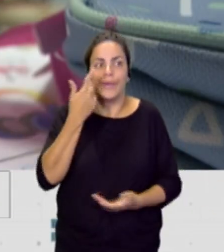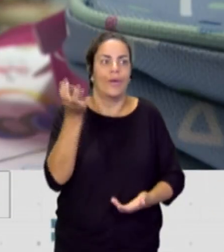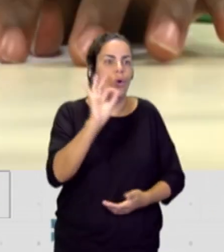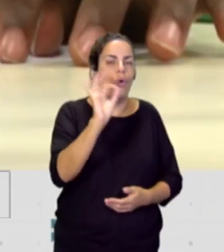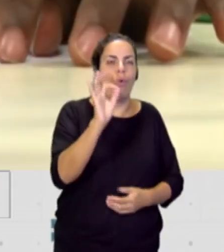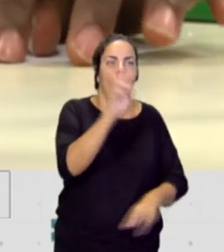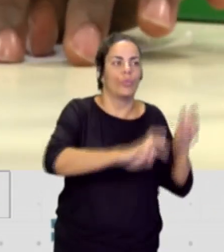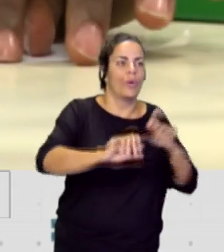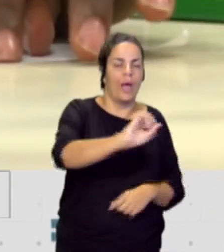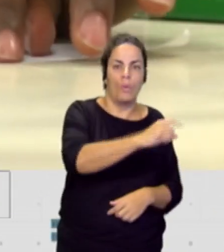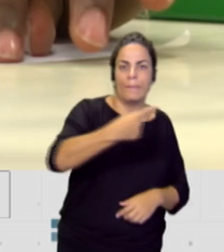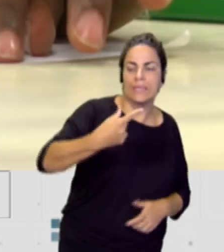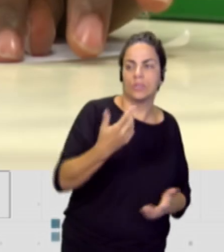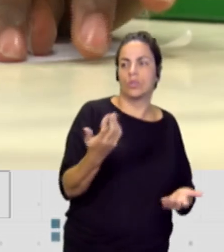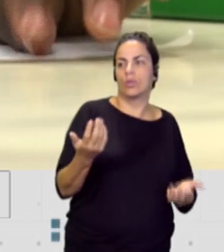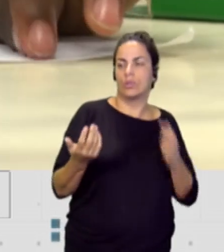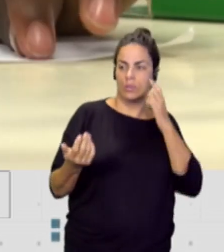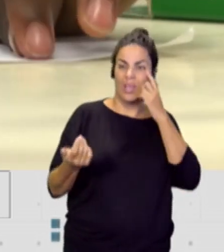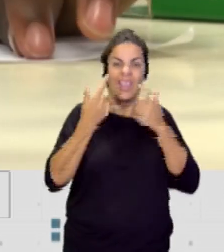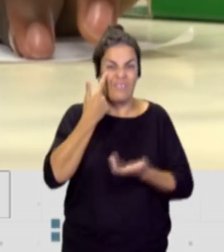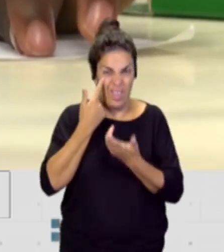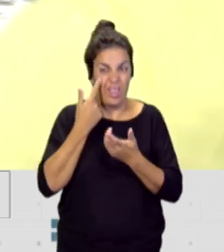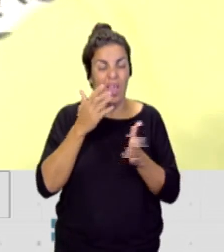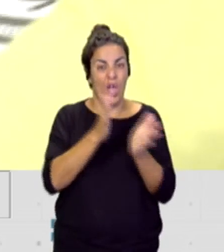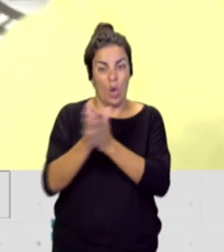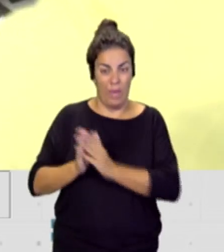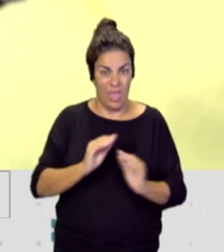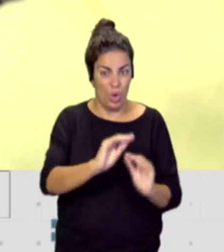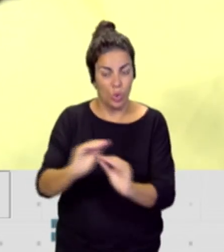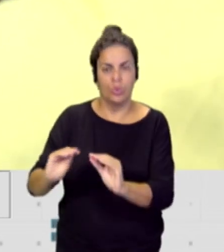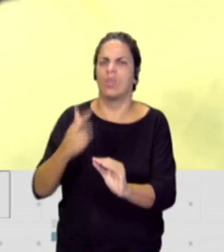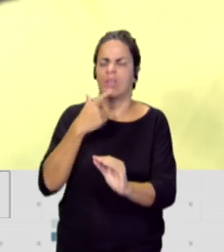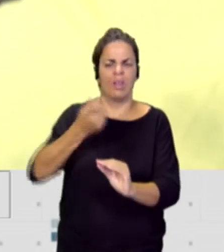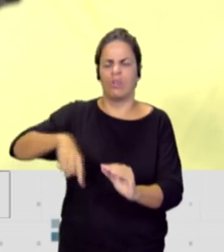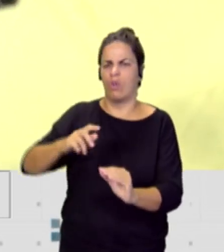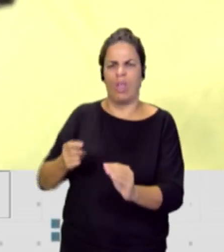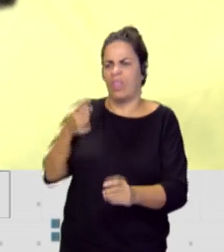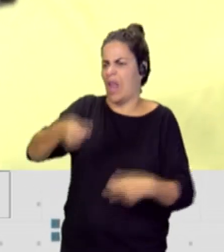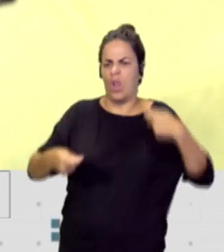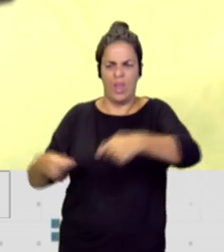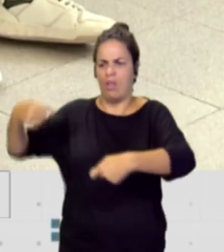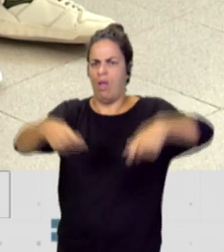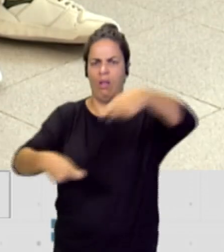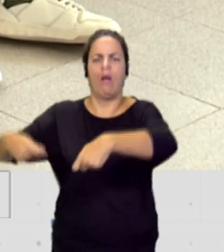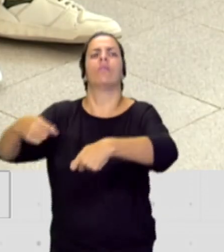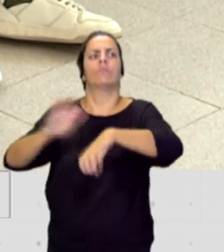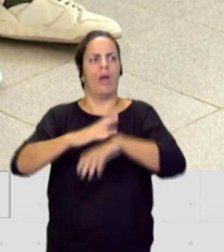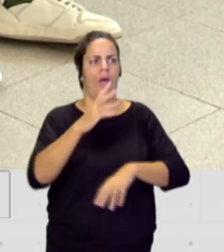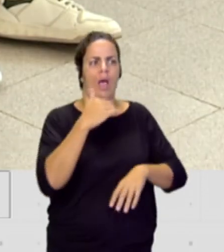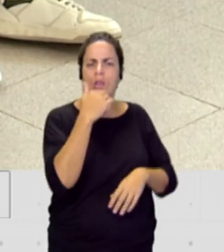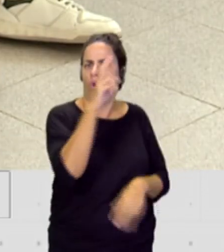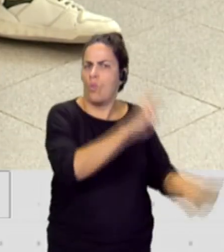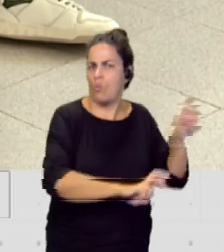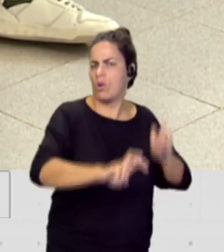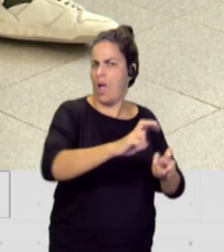estamos dispuestos. Deberías de ver a las compañeras y las compañeras diciendo, ponemos pasta, ponemos dinero y tratamos de buscar la manera